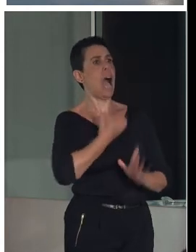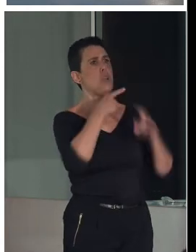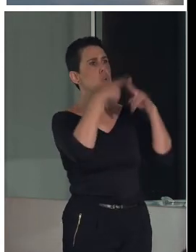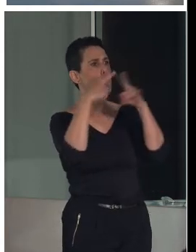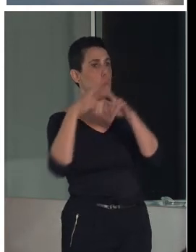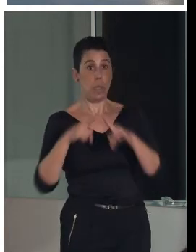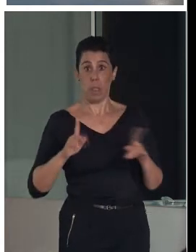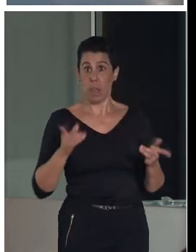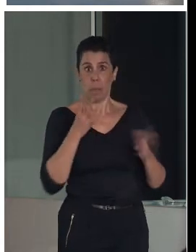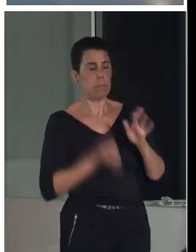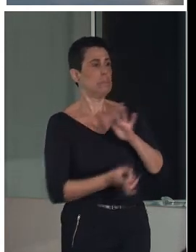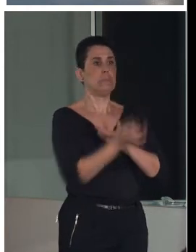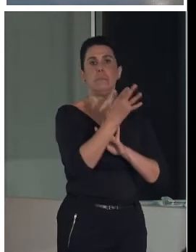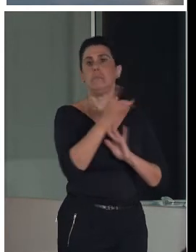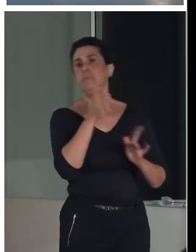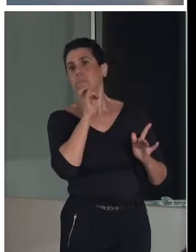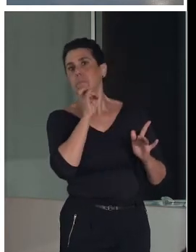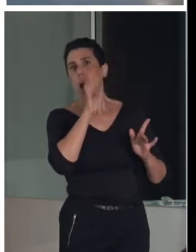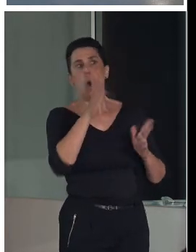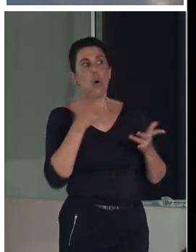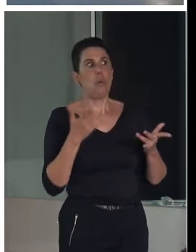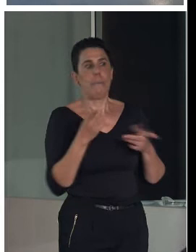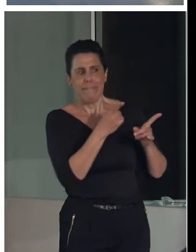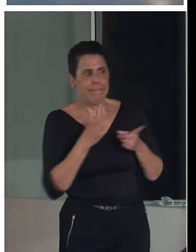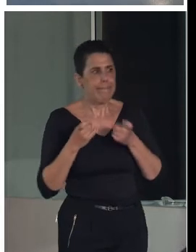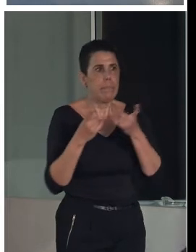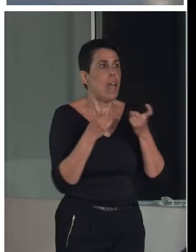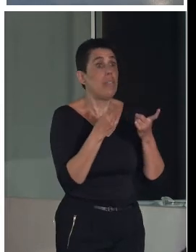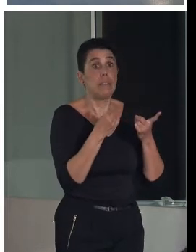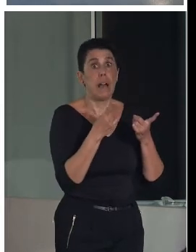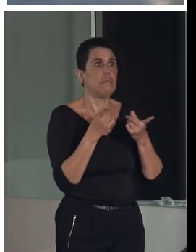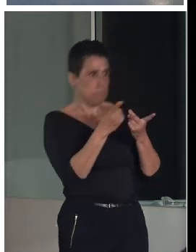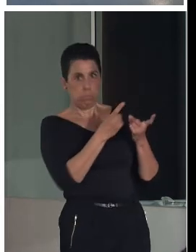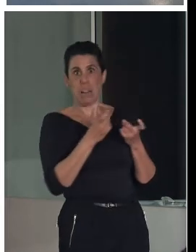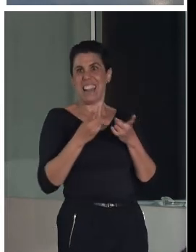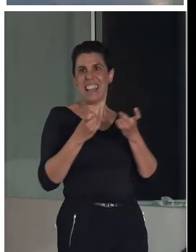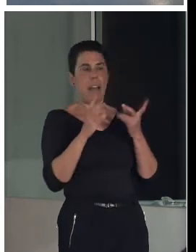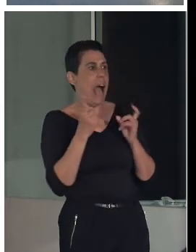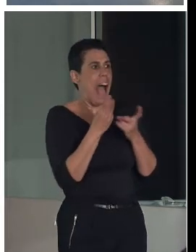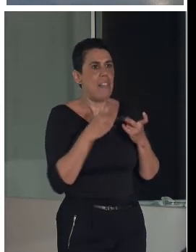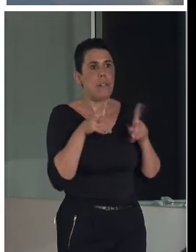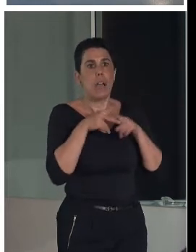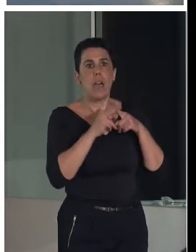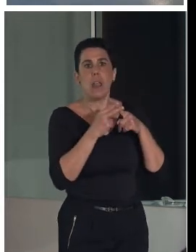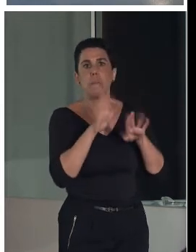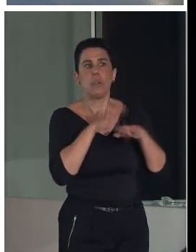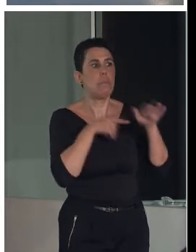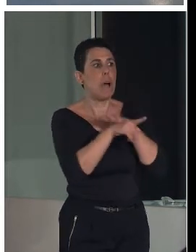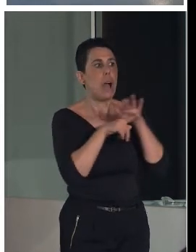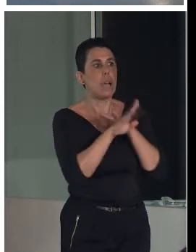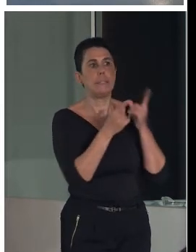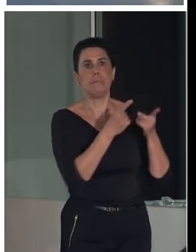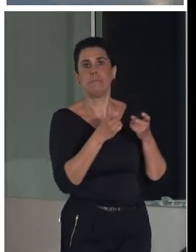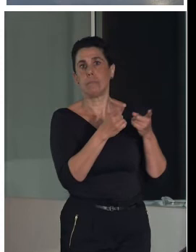surge de una necesidad, necesitábamos una herramienta de gestión, porque,